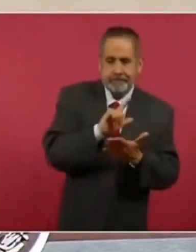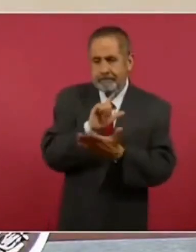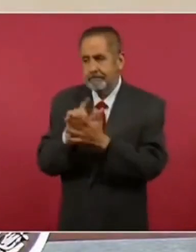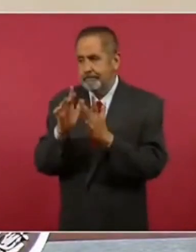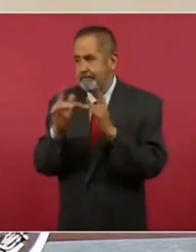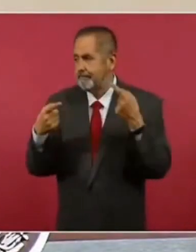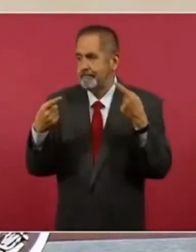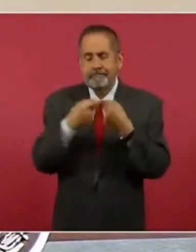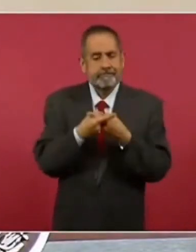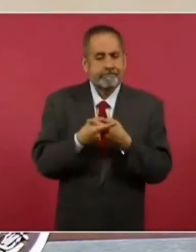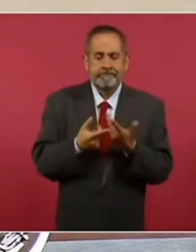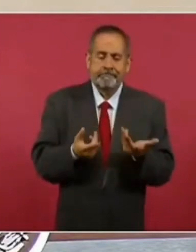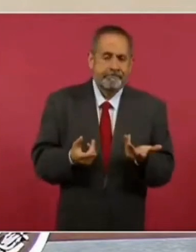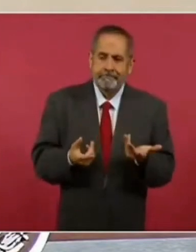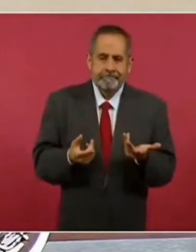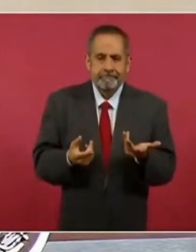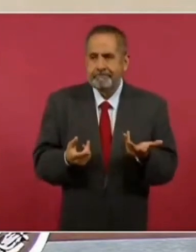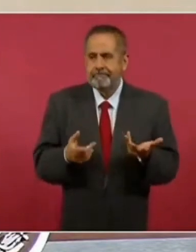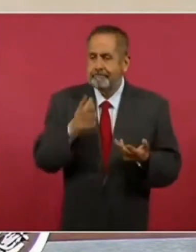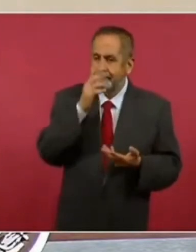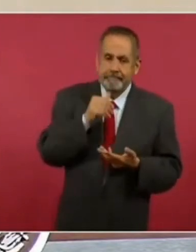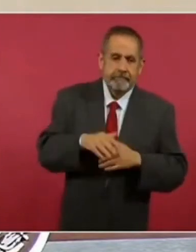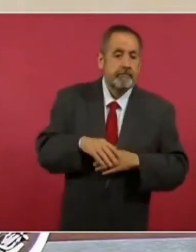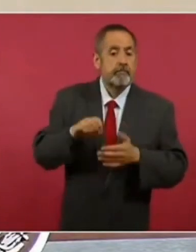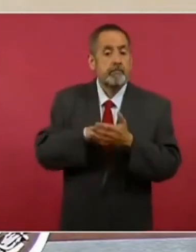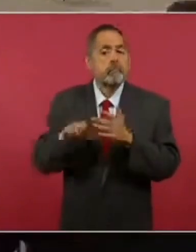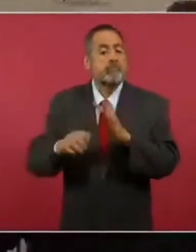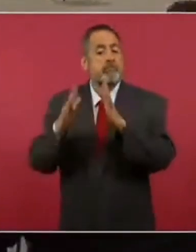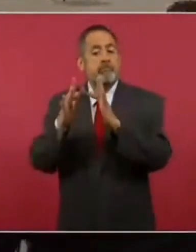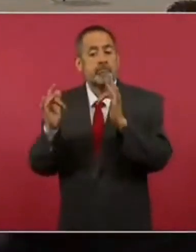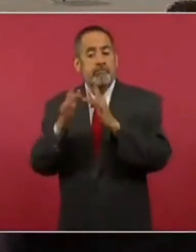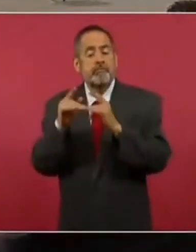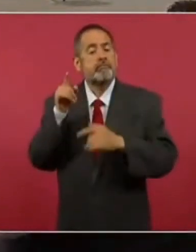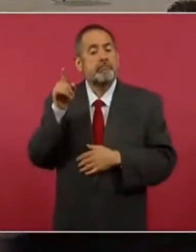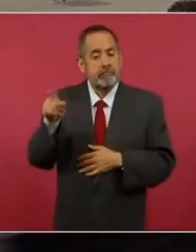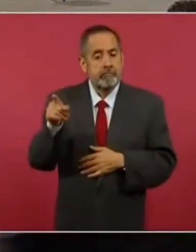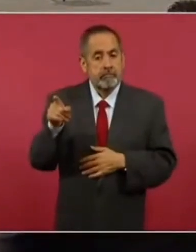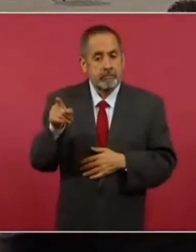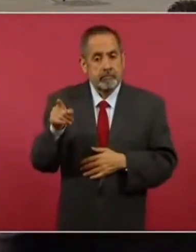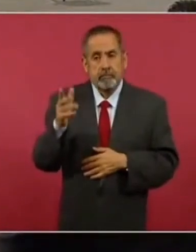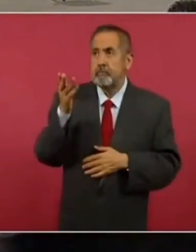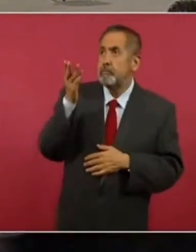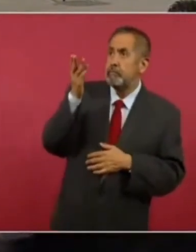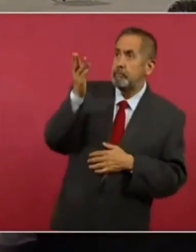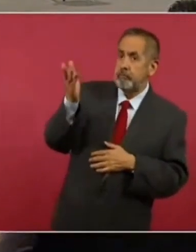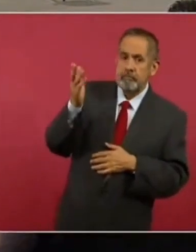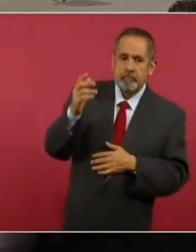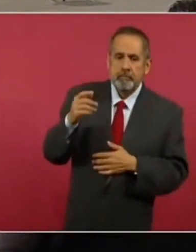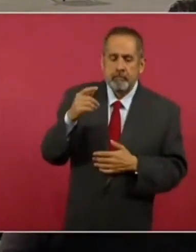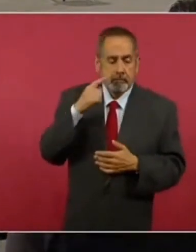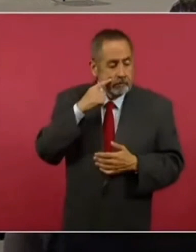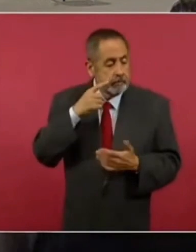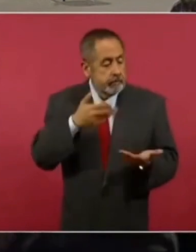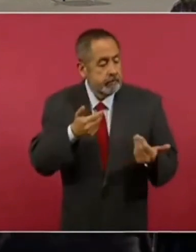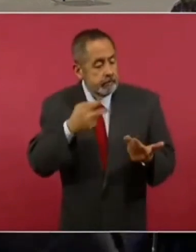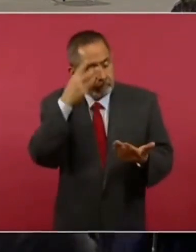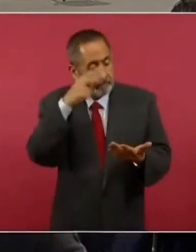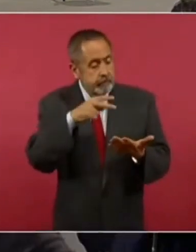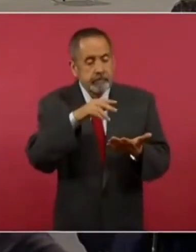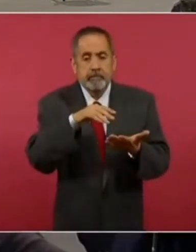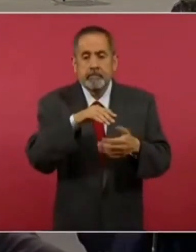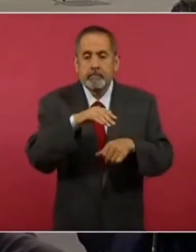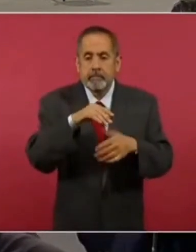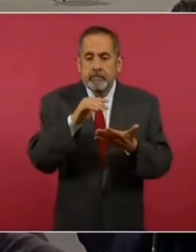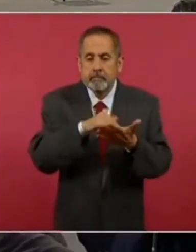y el de Francia hace que, por ejemplo, en el caso de Francia se le pide que México acredite las